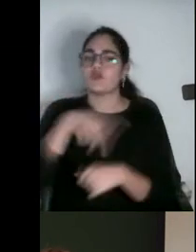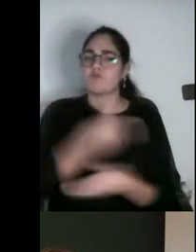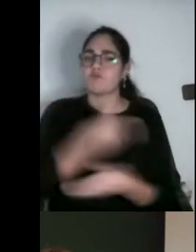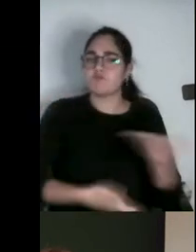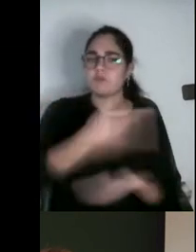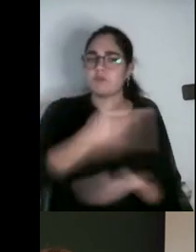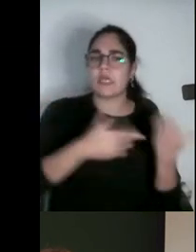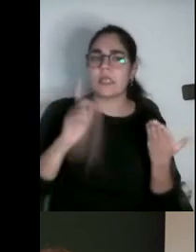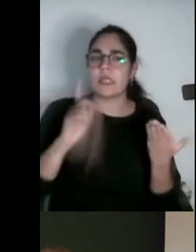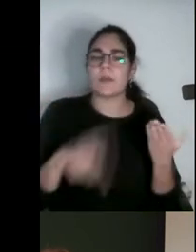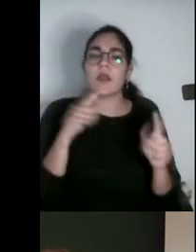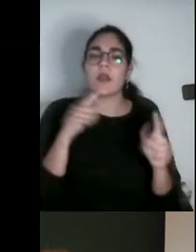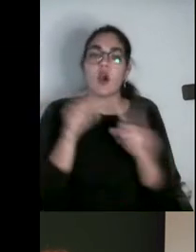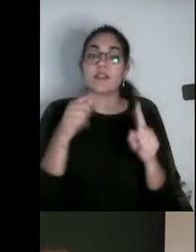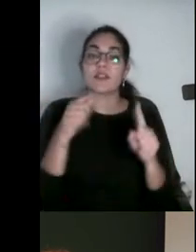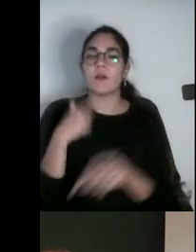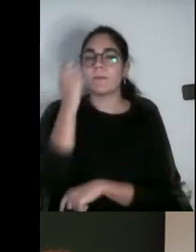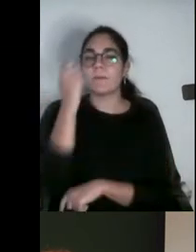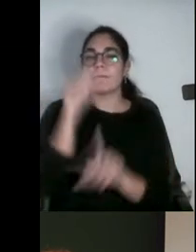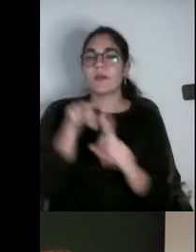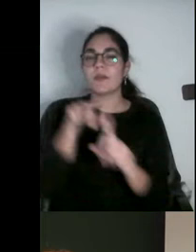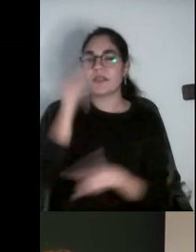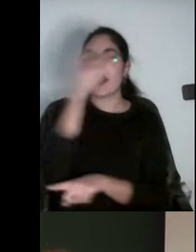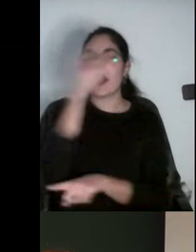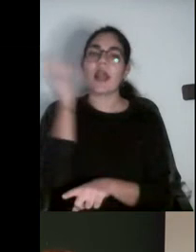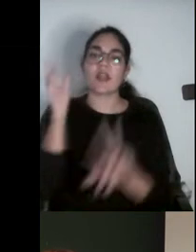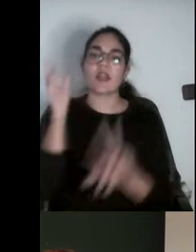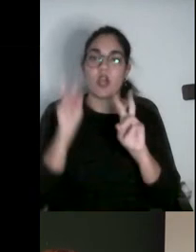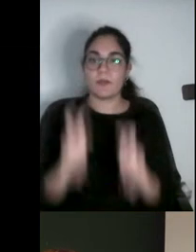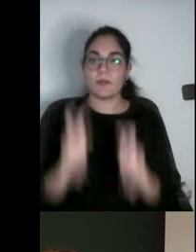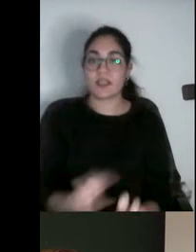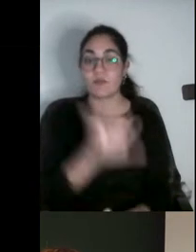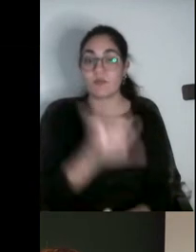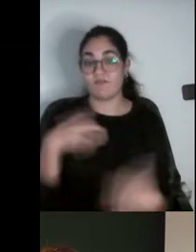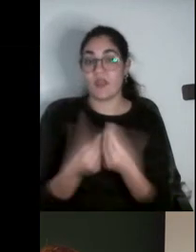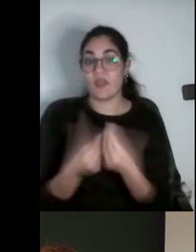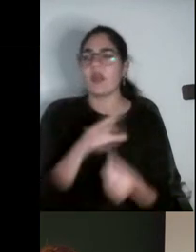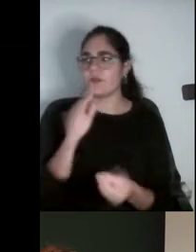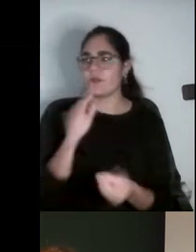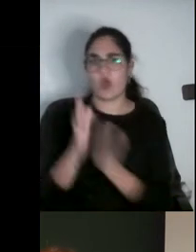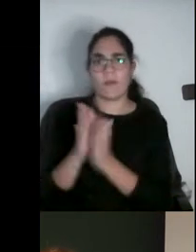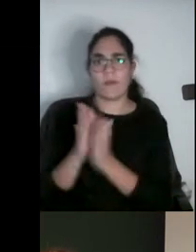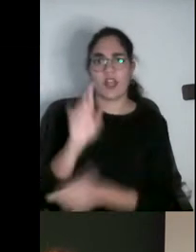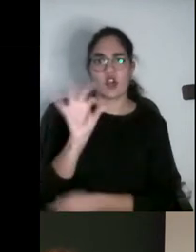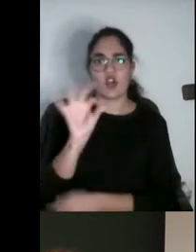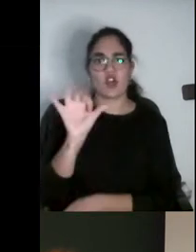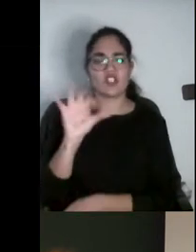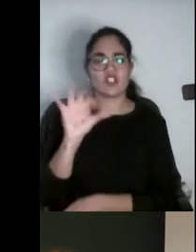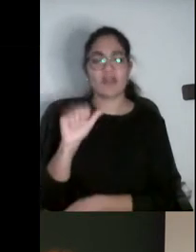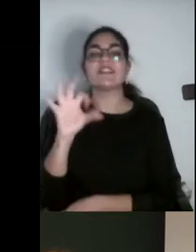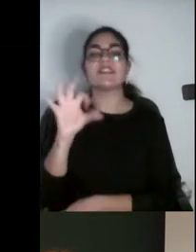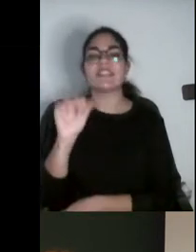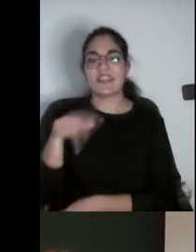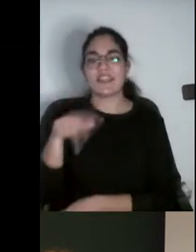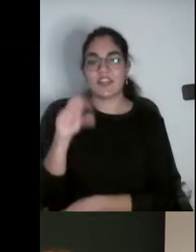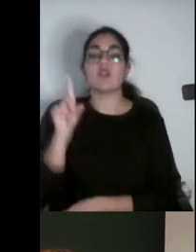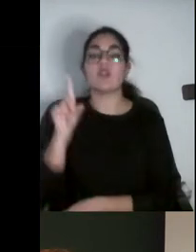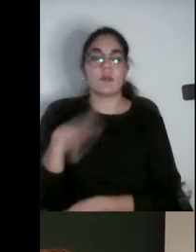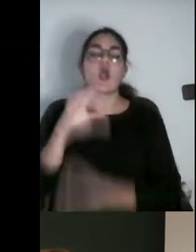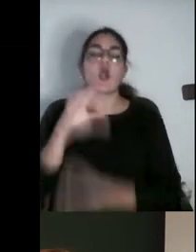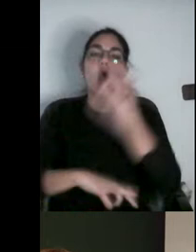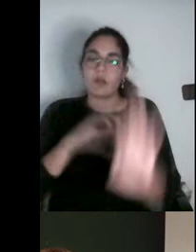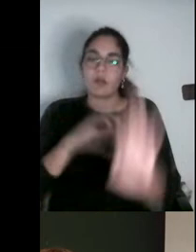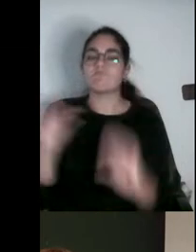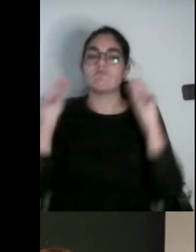género en la investigación, donde la compañera de la unidad de igualdad, Rosa Santero, también organizó una formación con